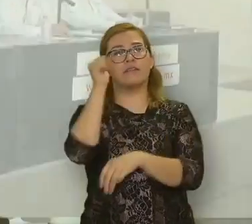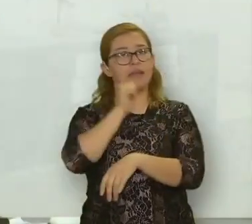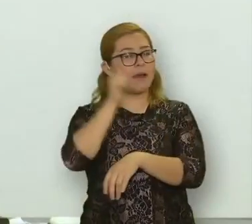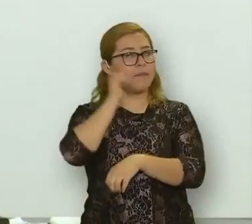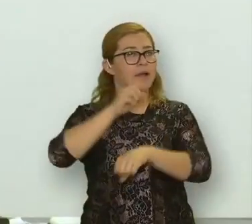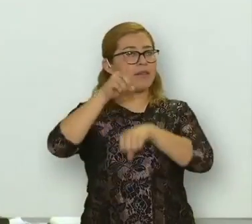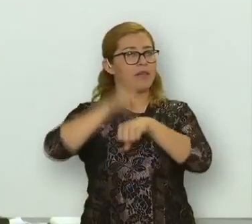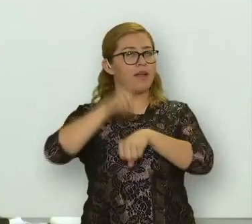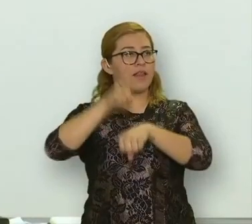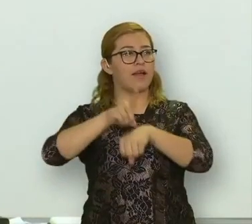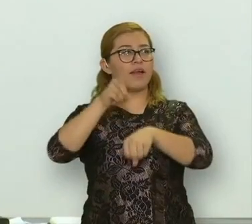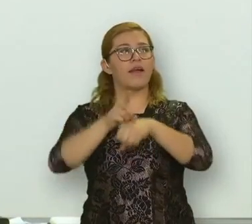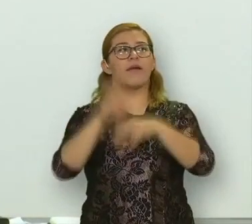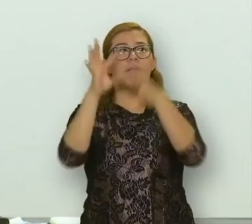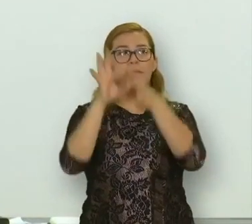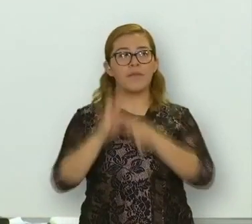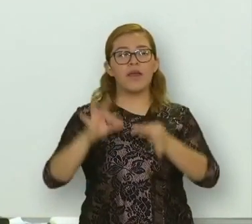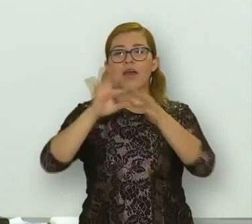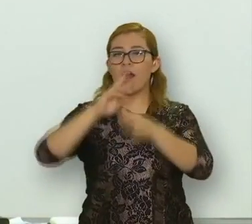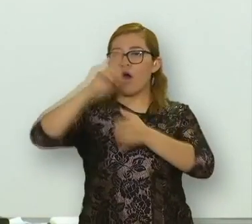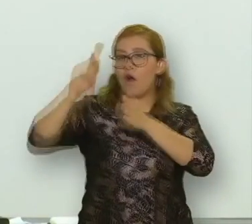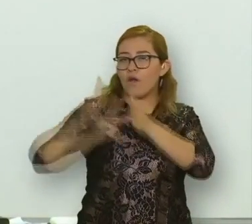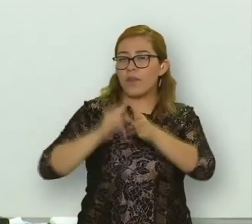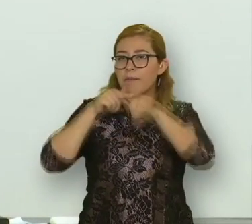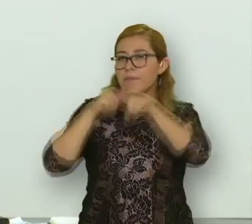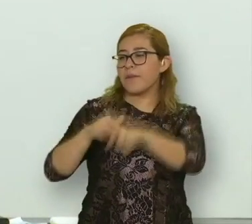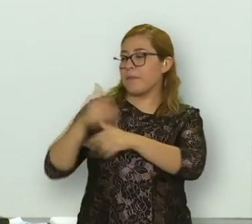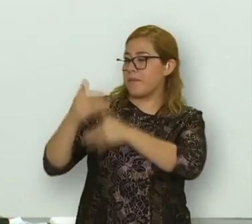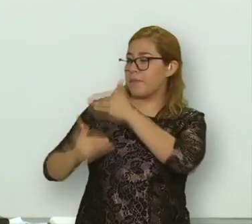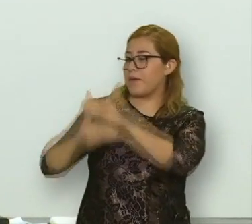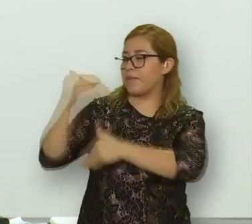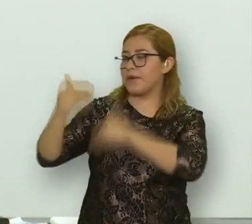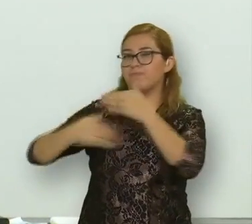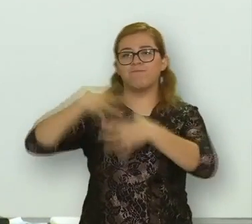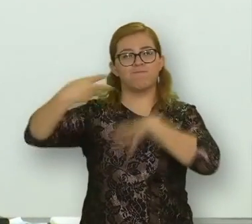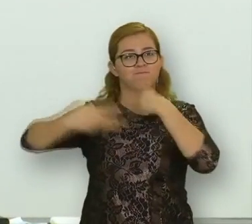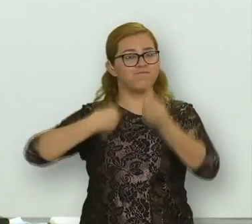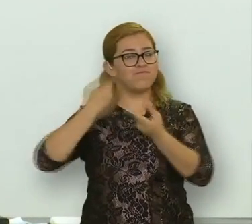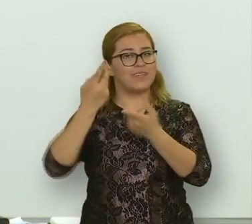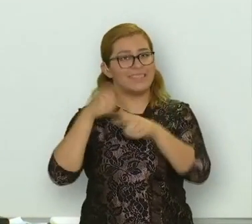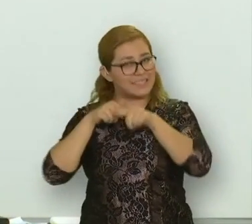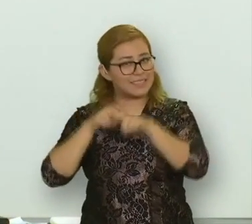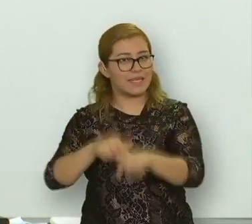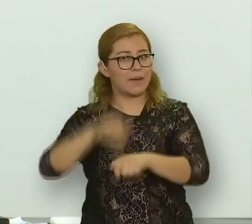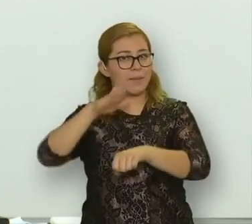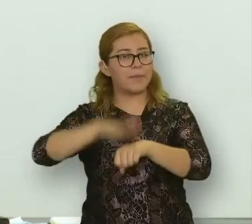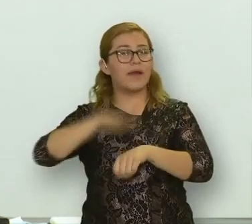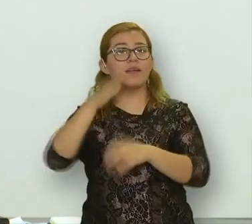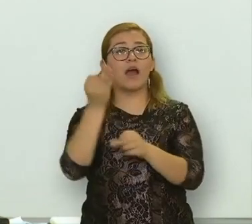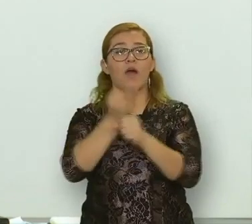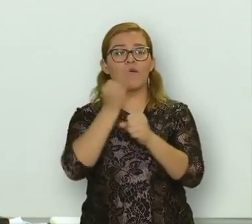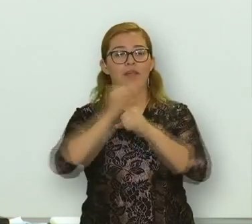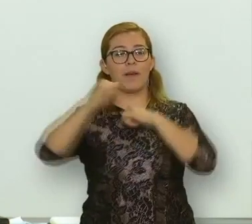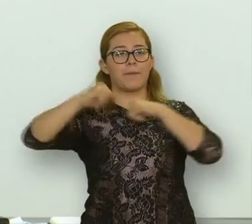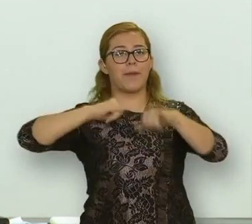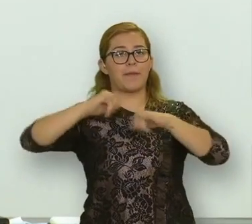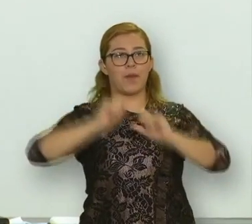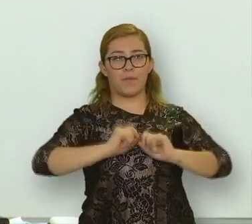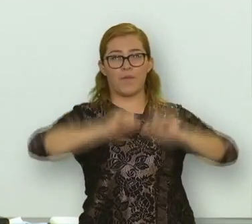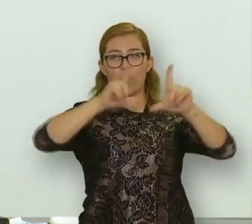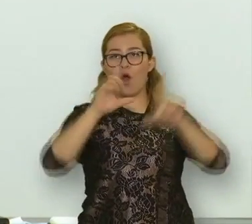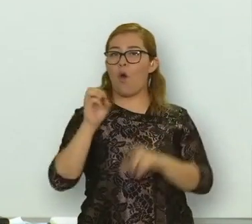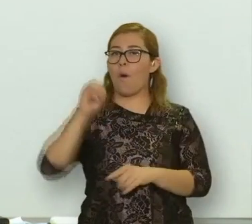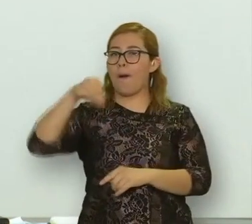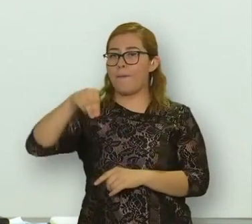adquirió la enfermedad. Se trata de 18 mujeres y 21 hombres de entre 0 y 78 años de edad. 35 de ellos se